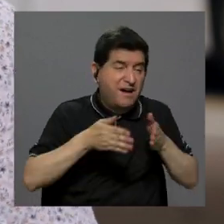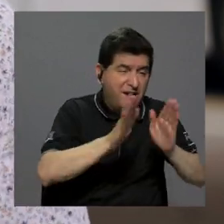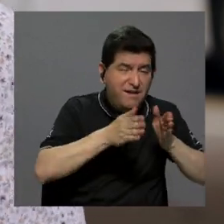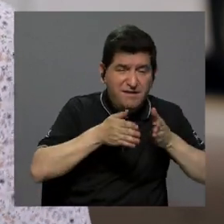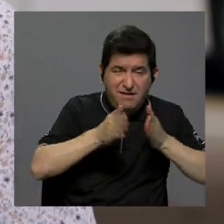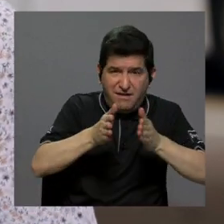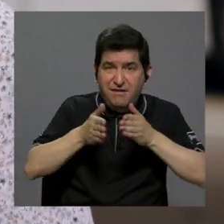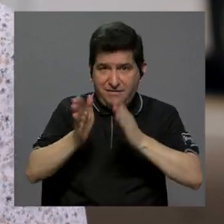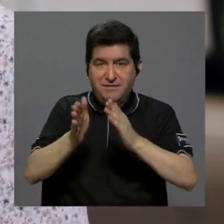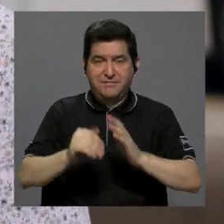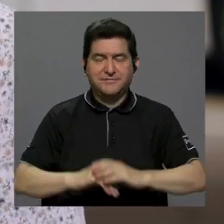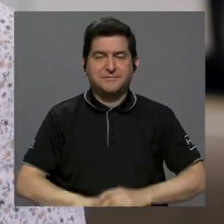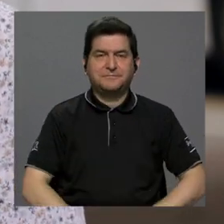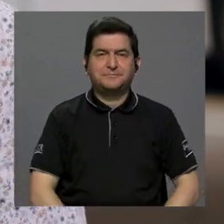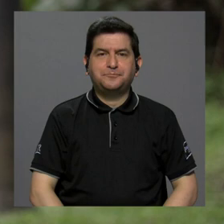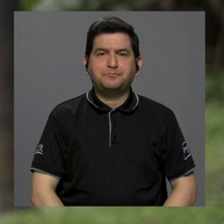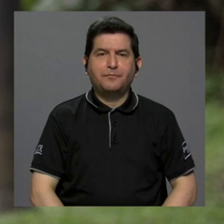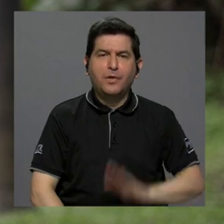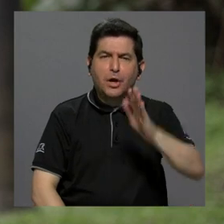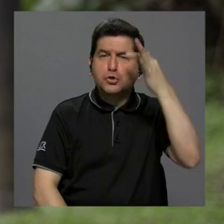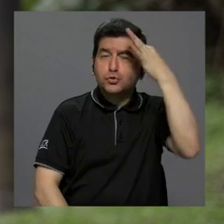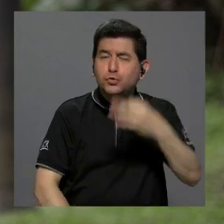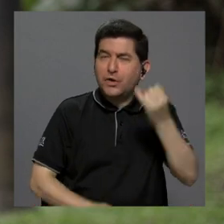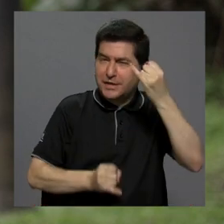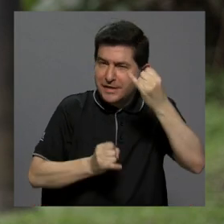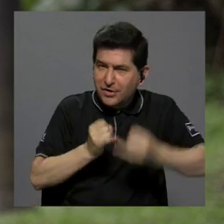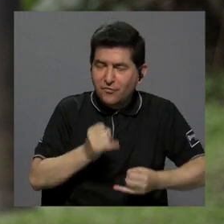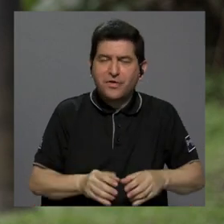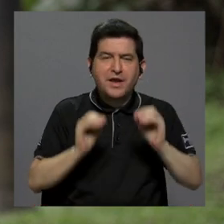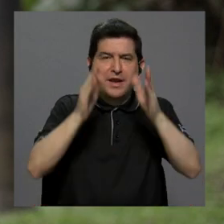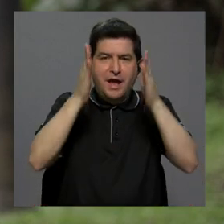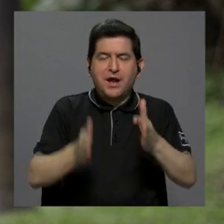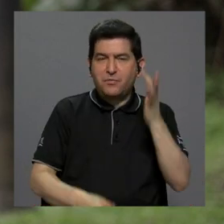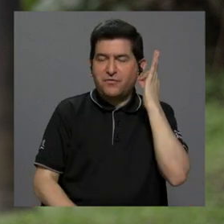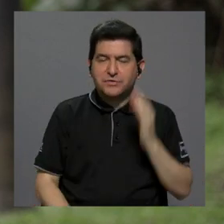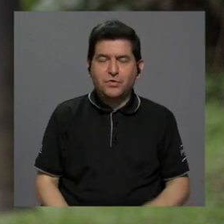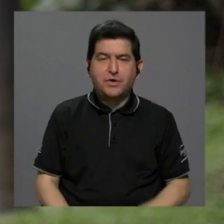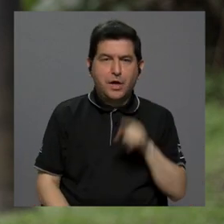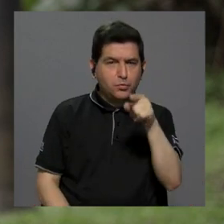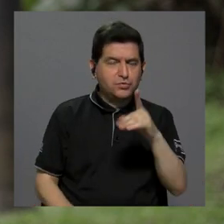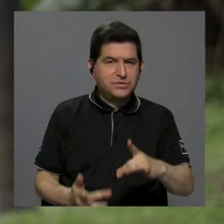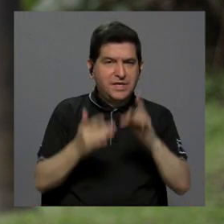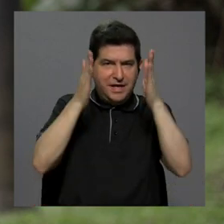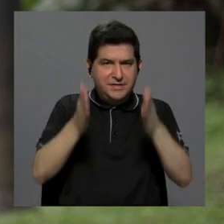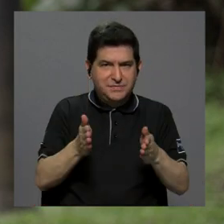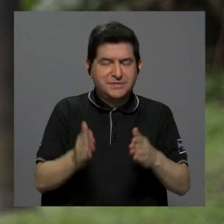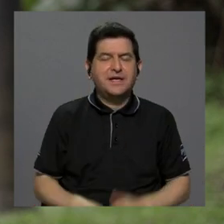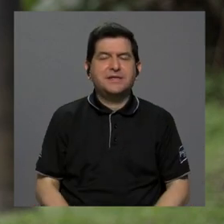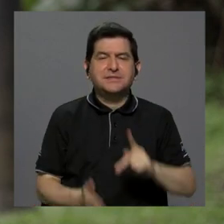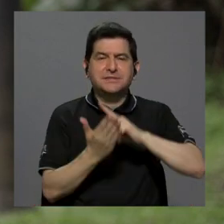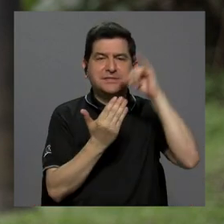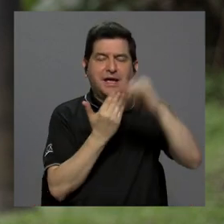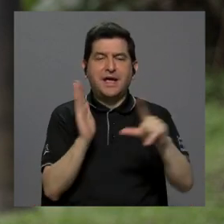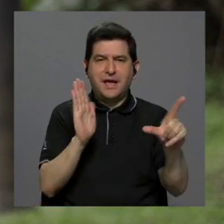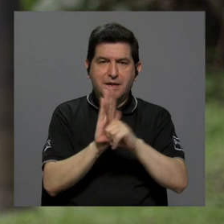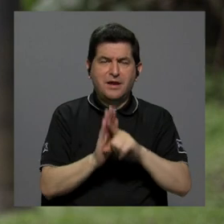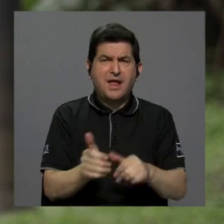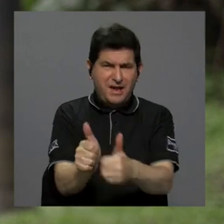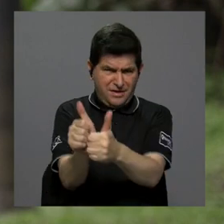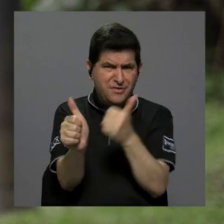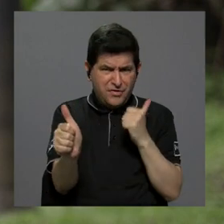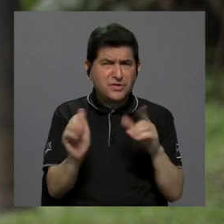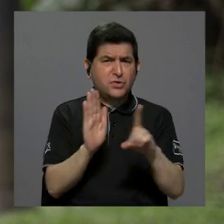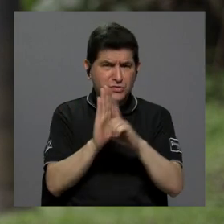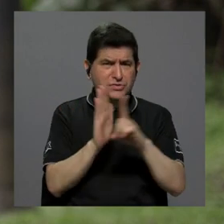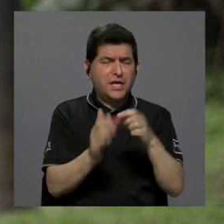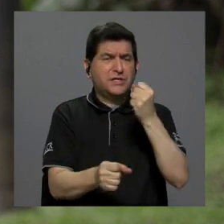mujeres en las calles, etc. Su criterio, por último, profesora, su criterio experto sobre el proyecto de ley, ¿esto